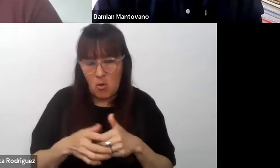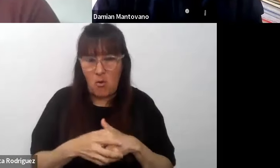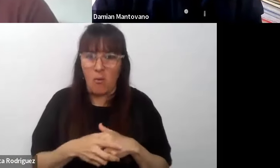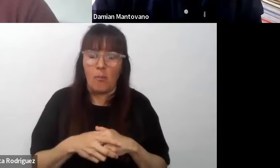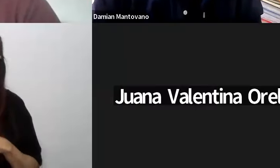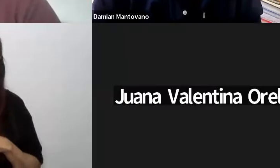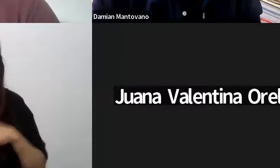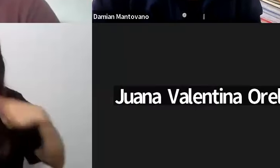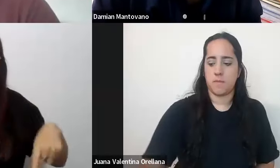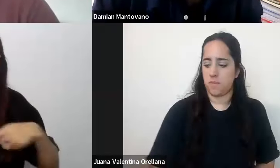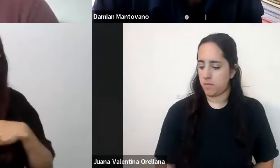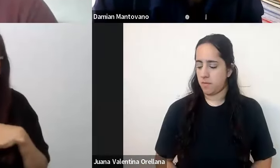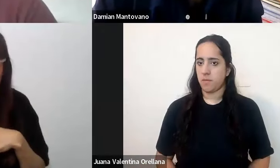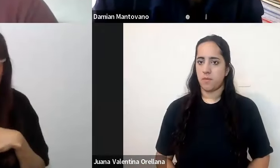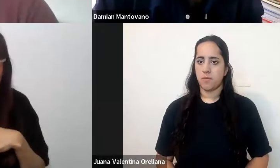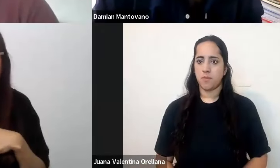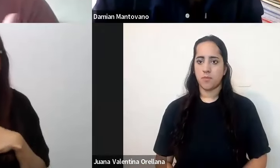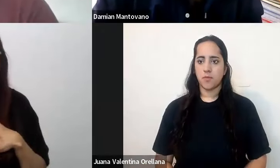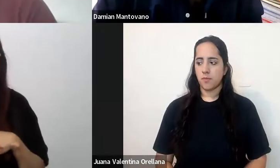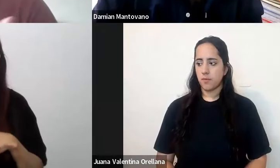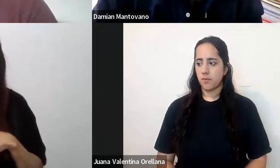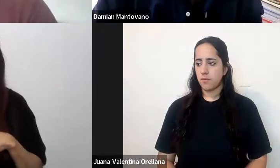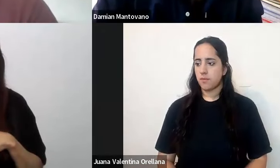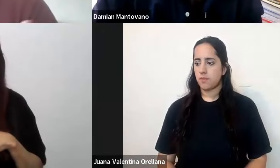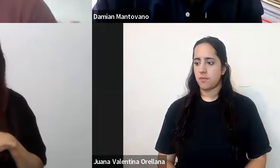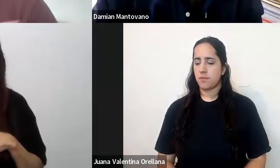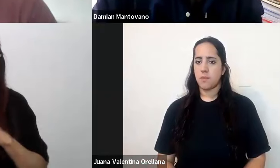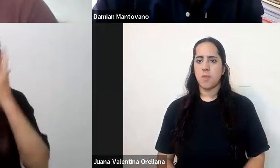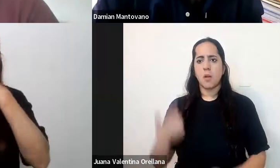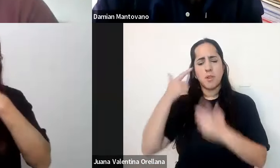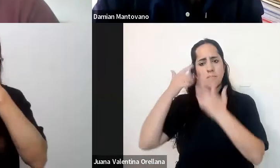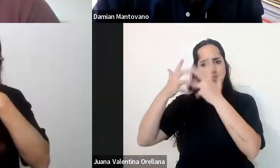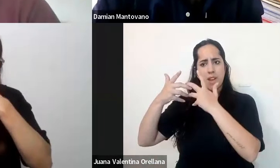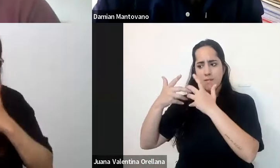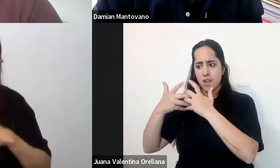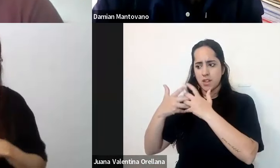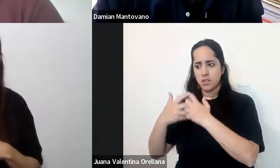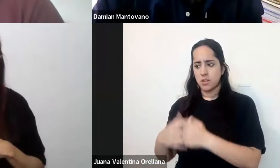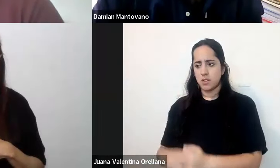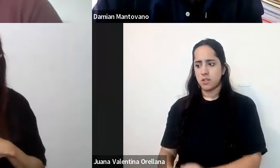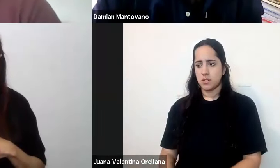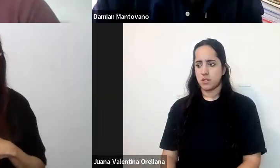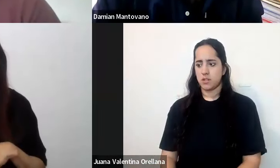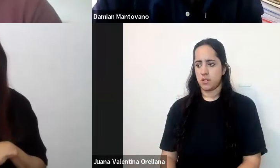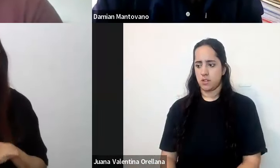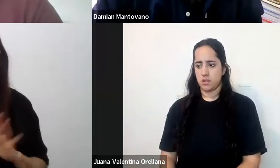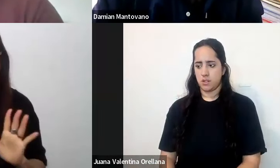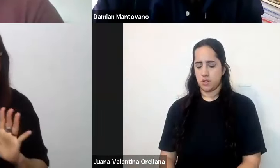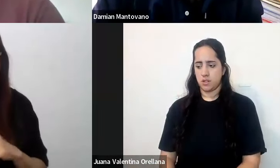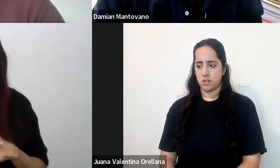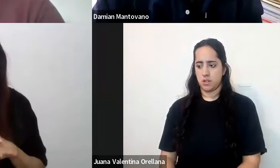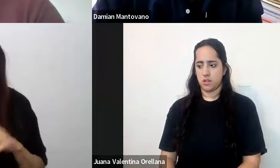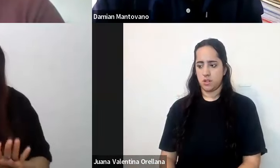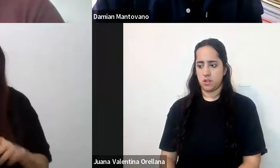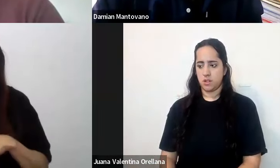cosas que ocurren y existe esta reflexión pero por el momento son solo estas estas